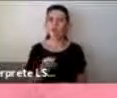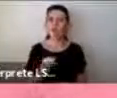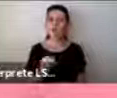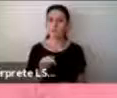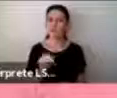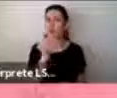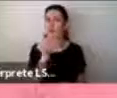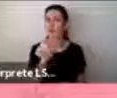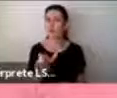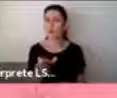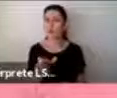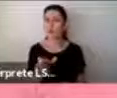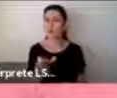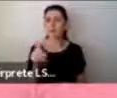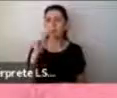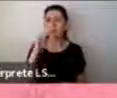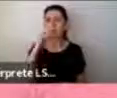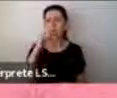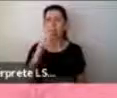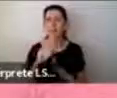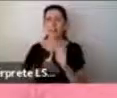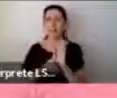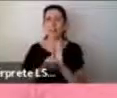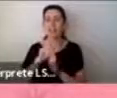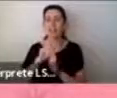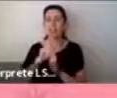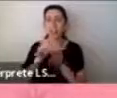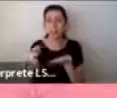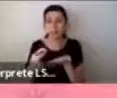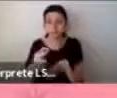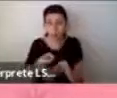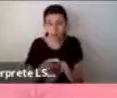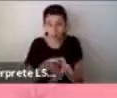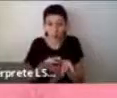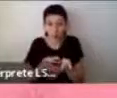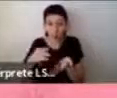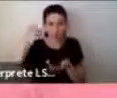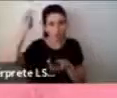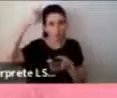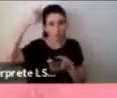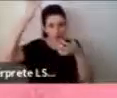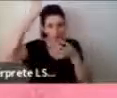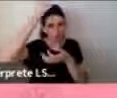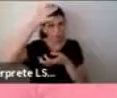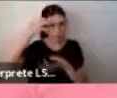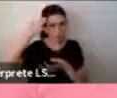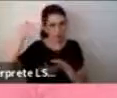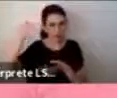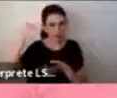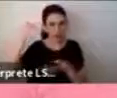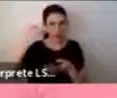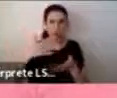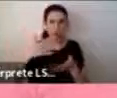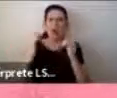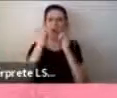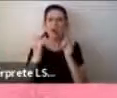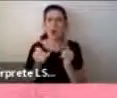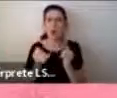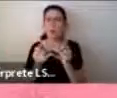es porque tiene un desarrollo neuronal que siguió una trayectoria similar a la de la mayoría de las personas.